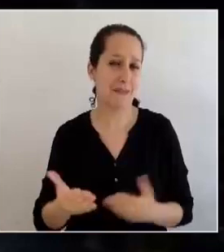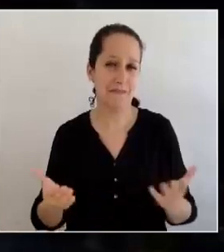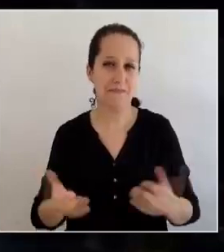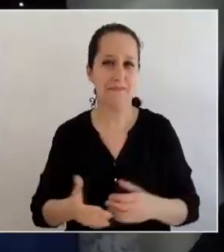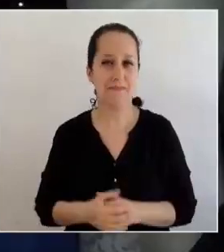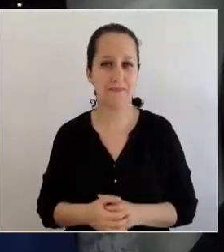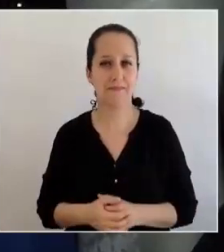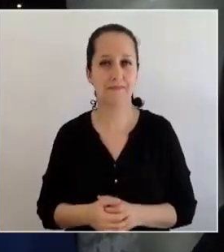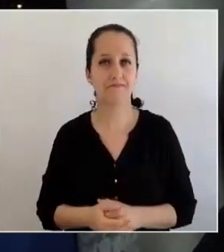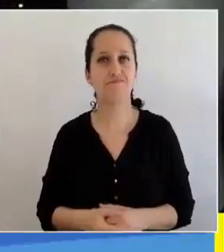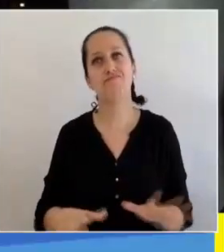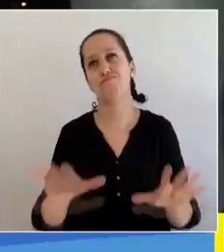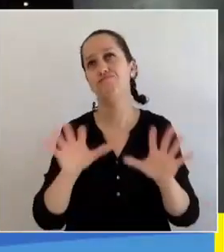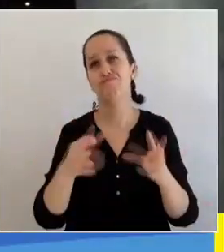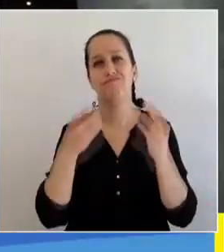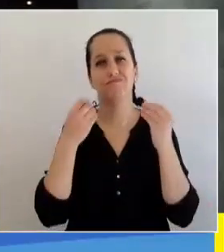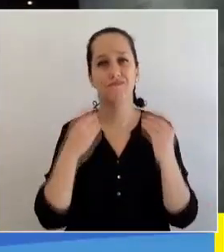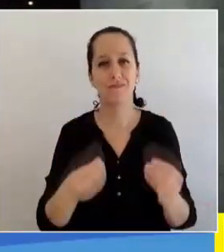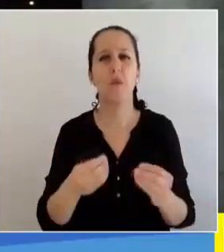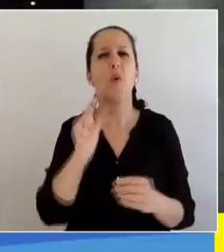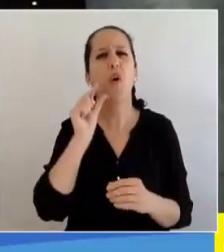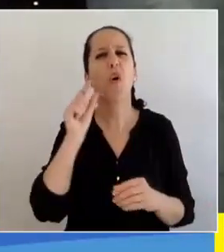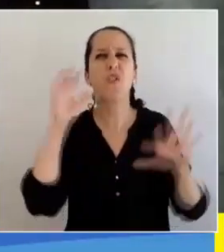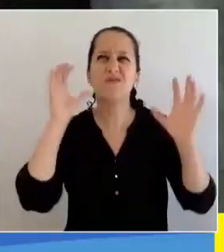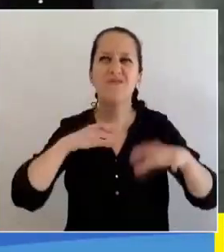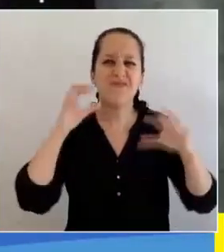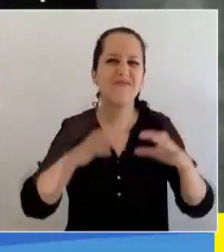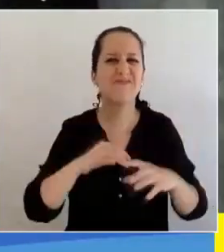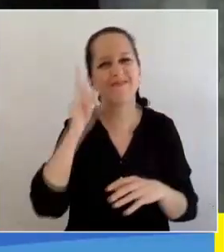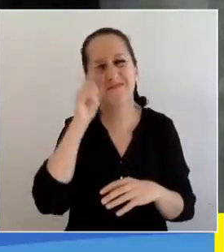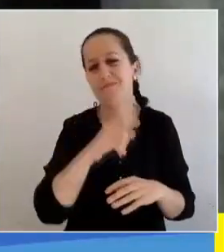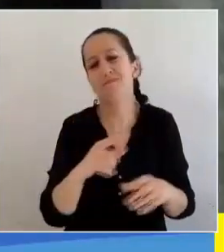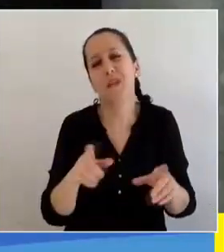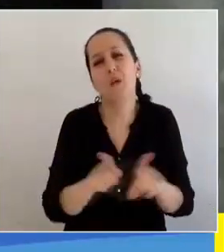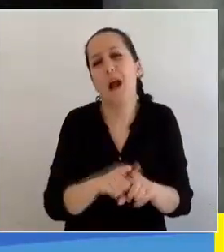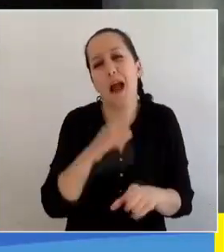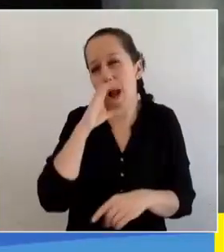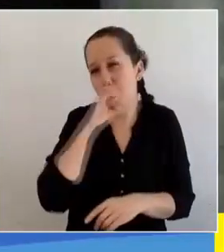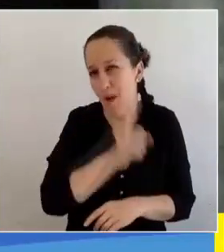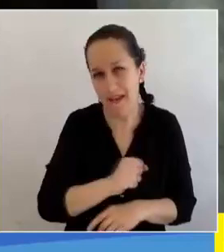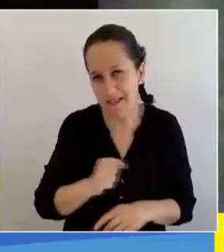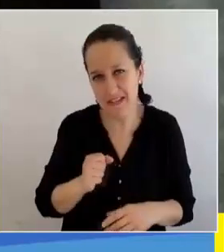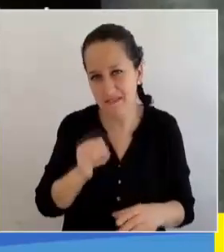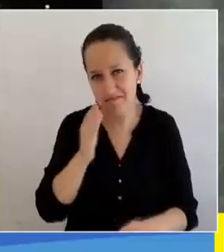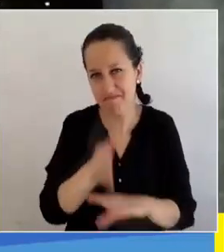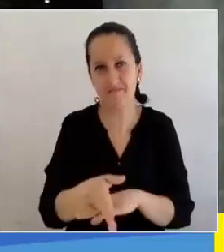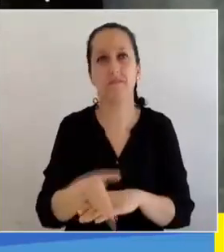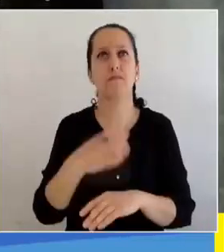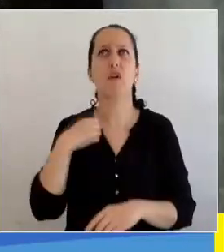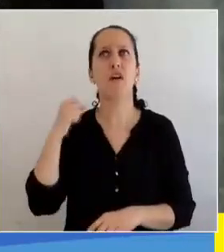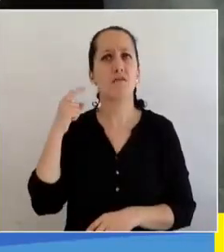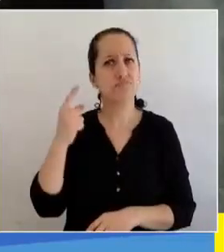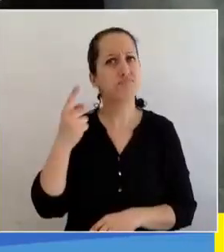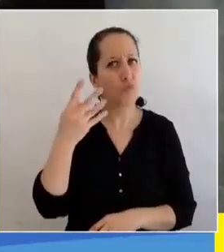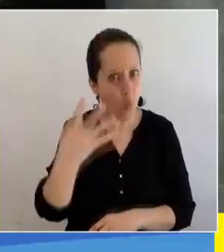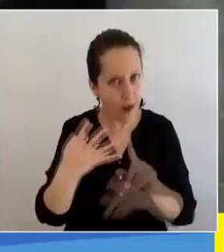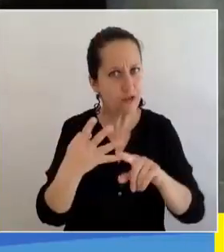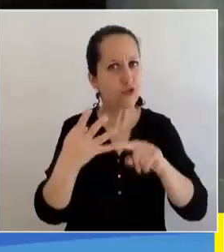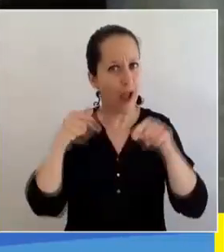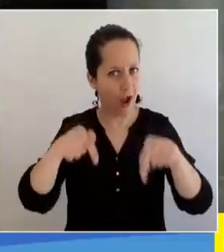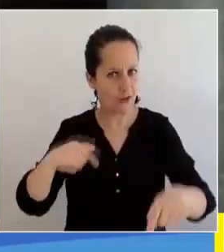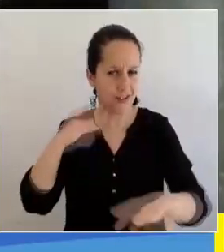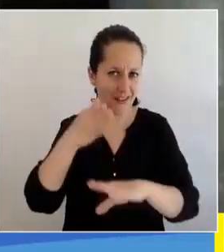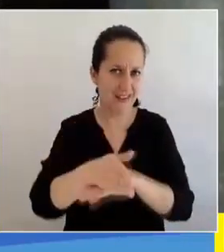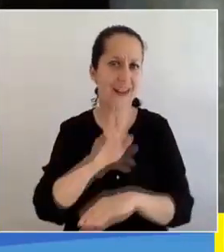nada más. Espectacular la verdad, un poco complicado por la lluvia, pero aquí estamos haciendo el aguante. Sí, es como cuarto recal que he